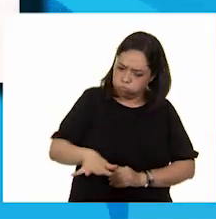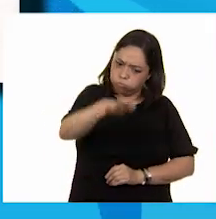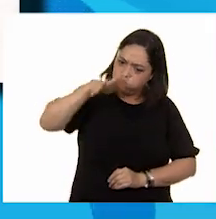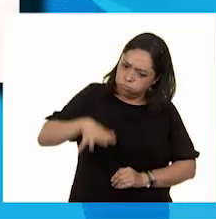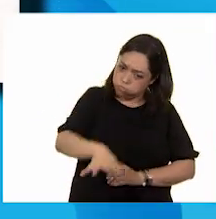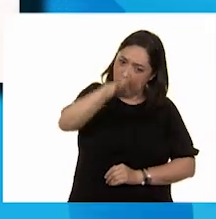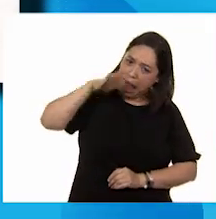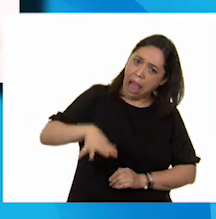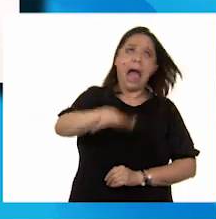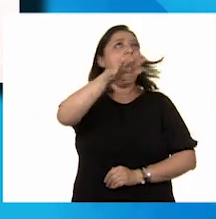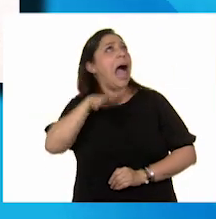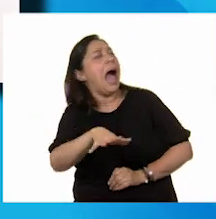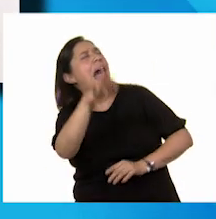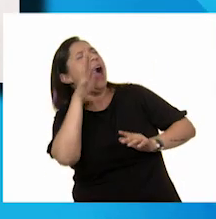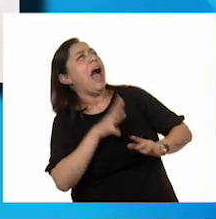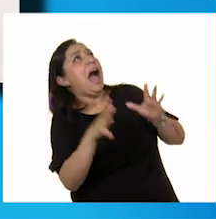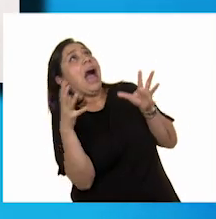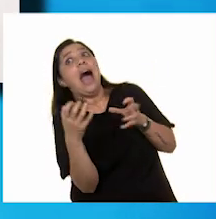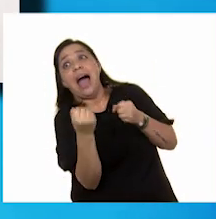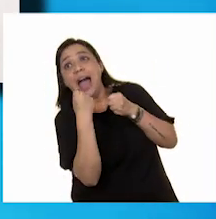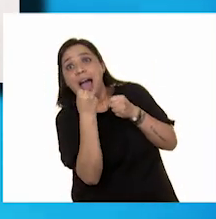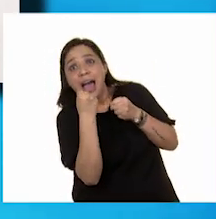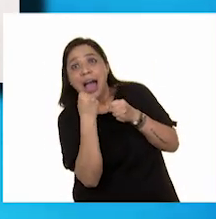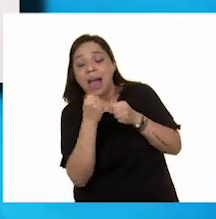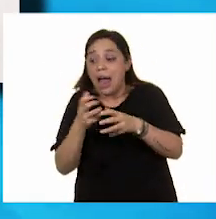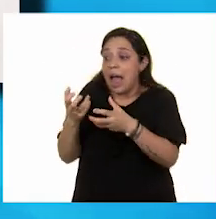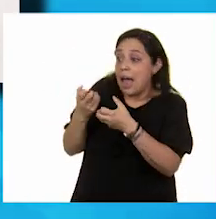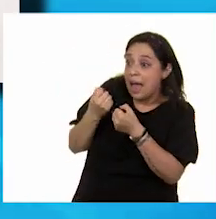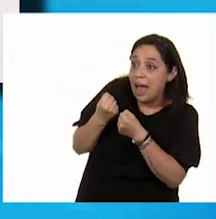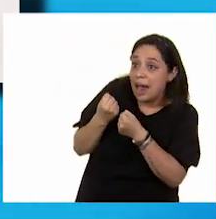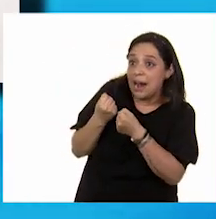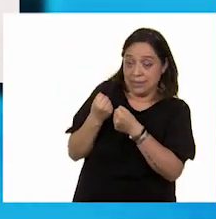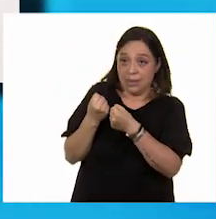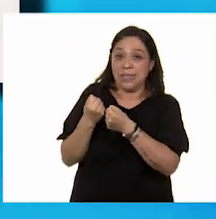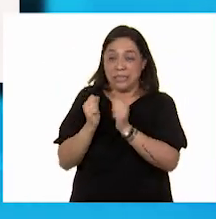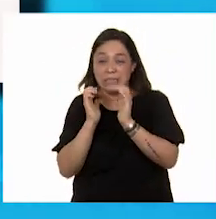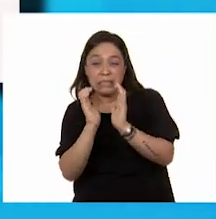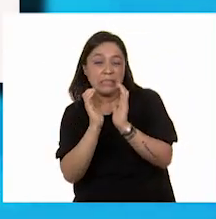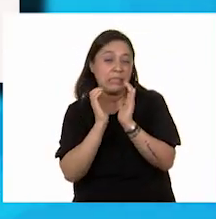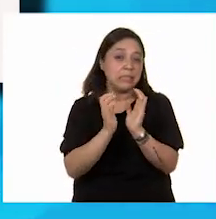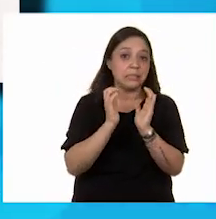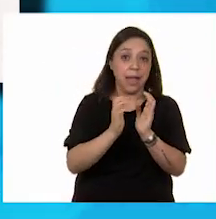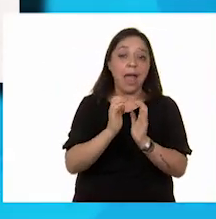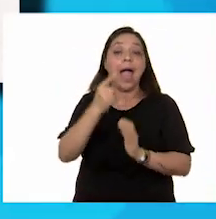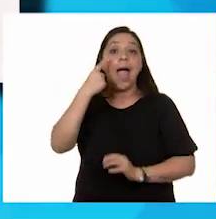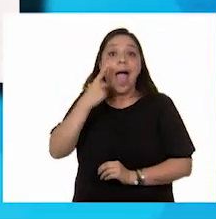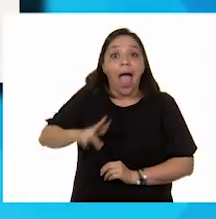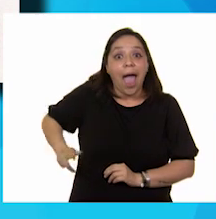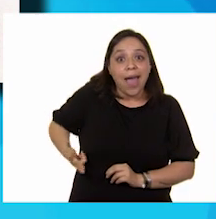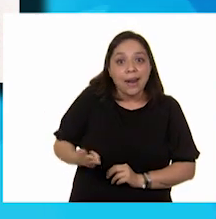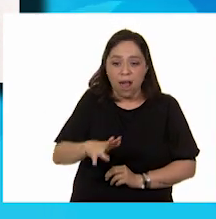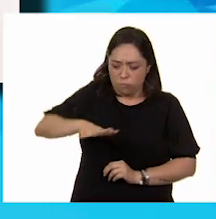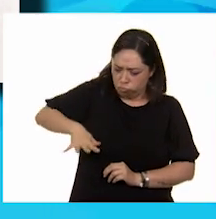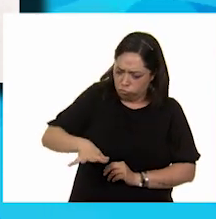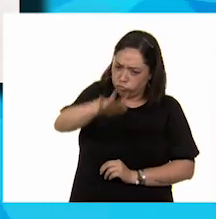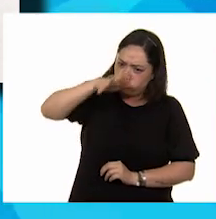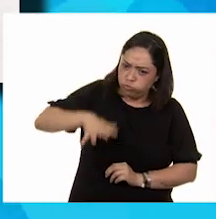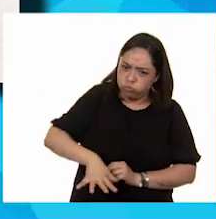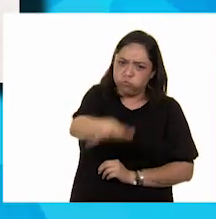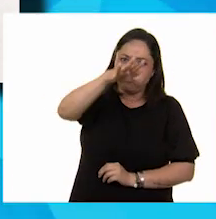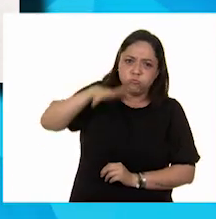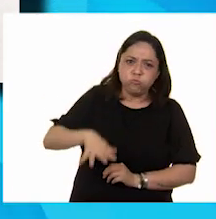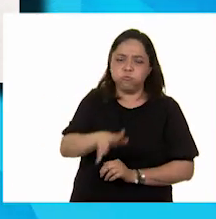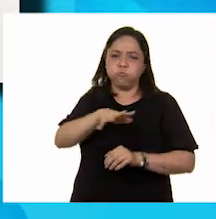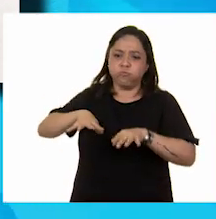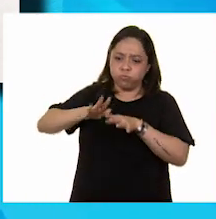¡Ay, Rocío! ¡Agárrate, Gotero! Sí, el río las llevó por sus rápidos hasta llegar a su